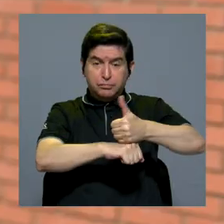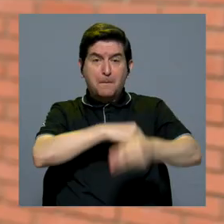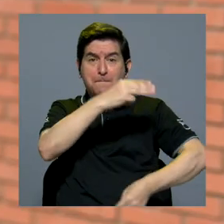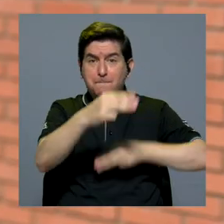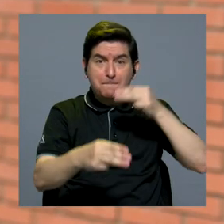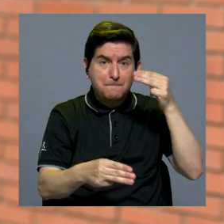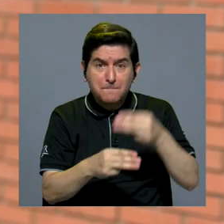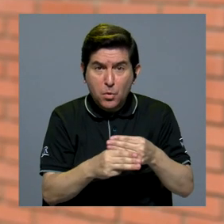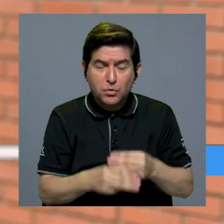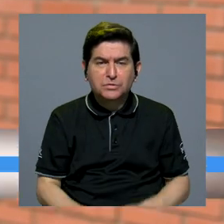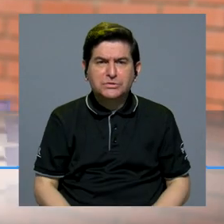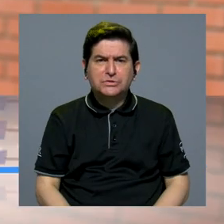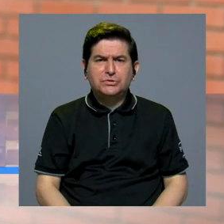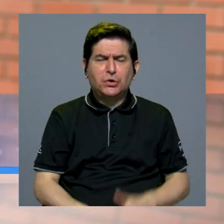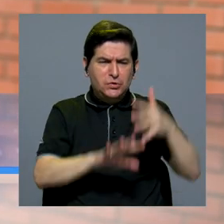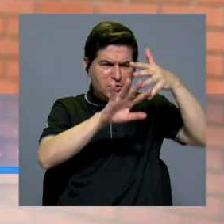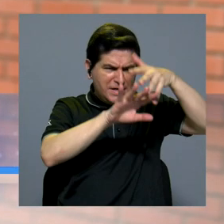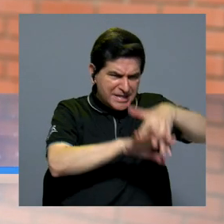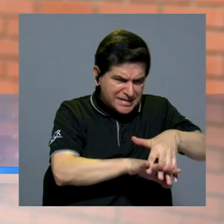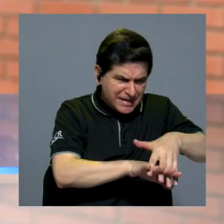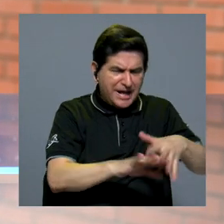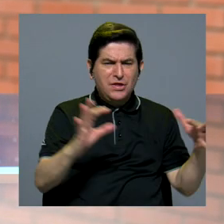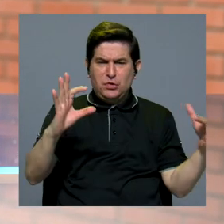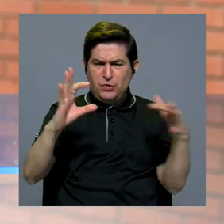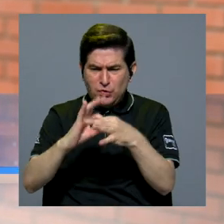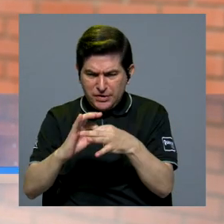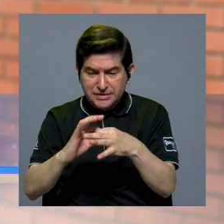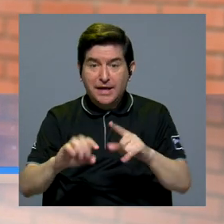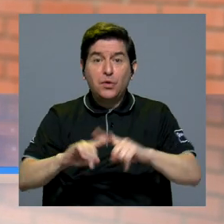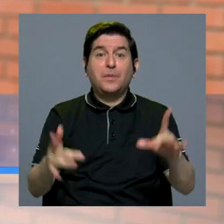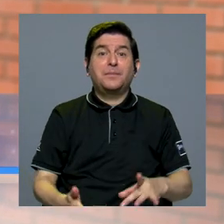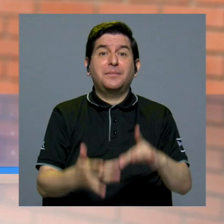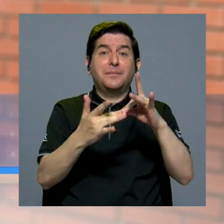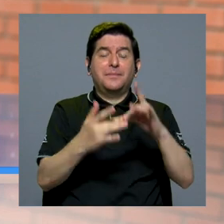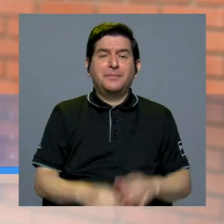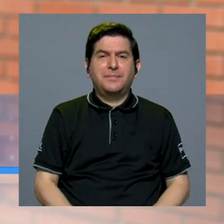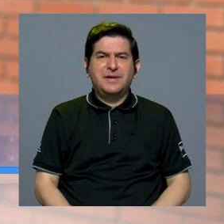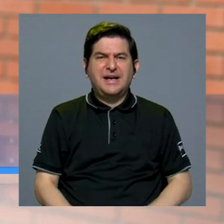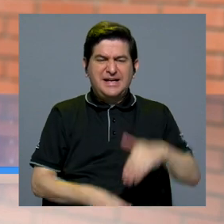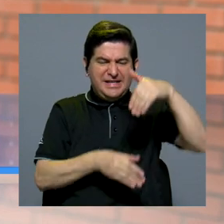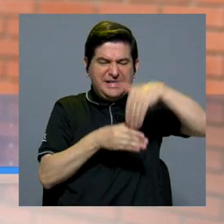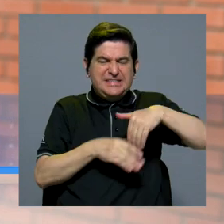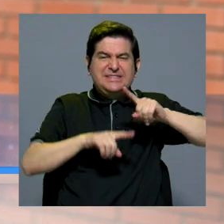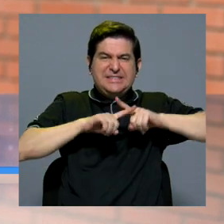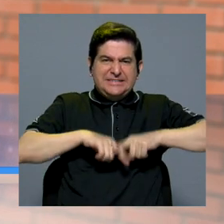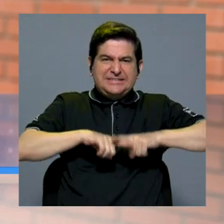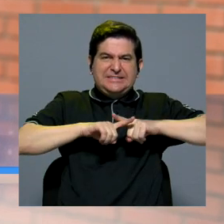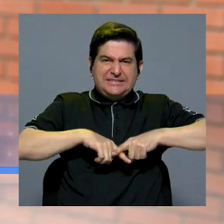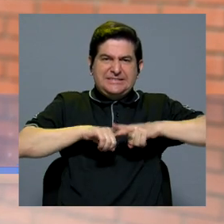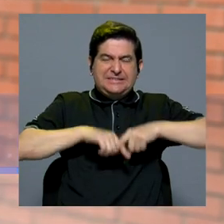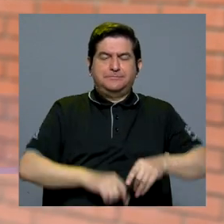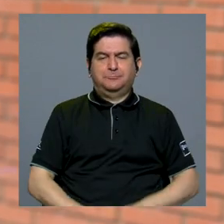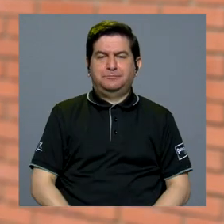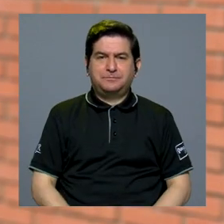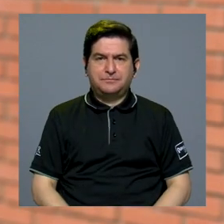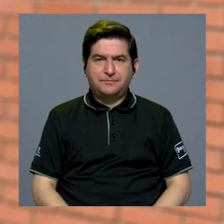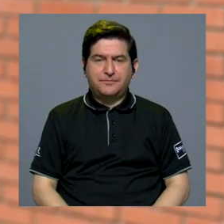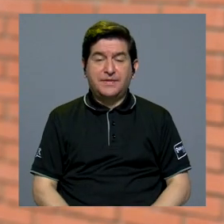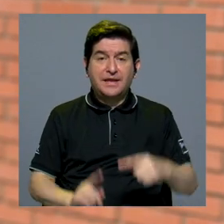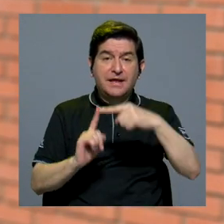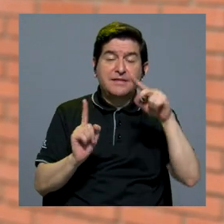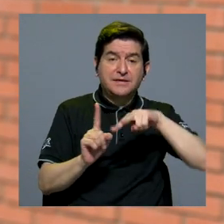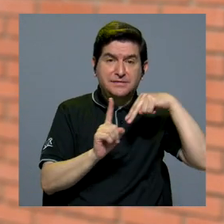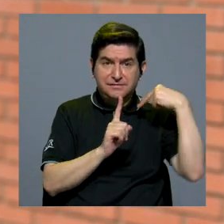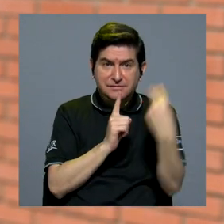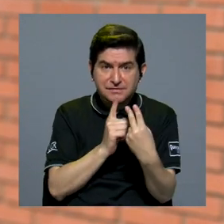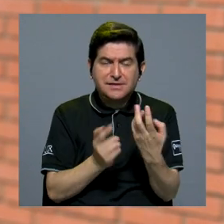mundo más integrado, más interconectado, pero sobre todo más interdependiente, en donde desde la